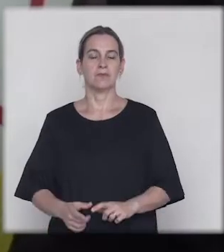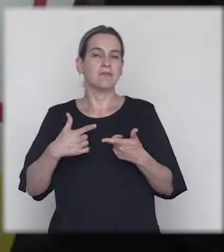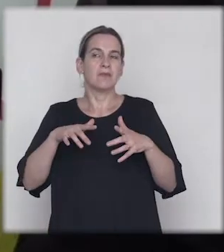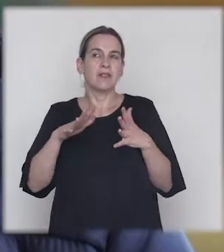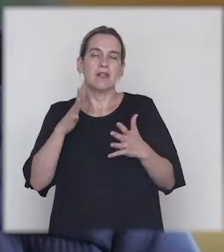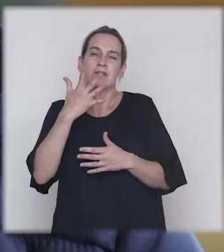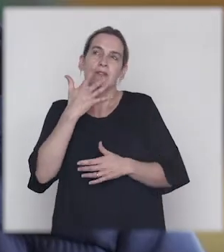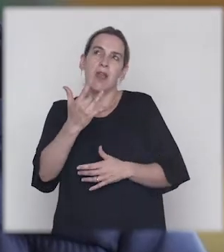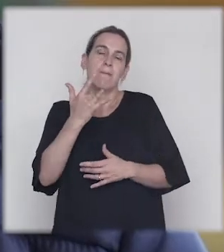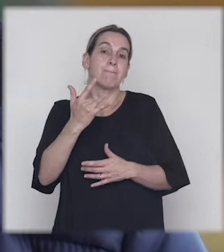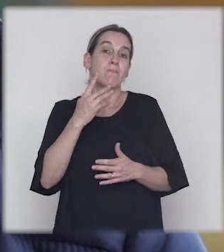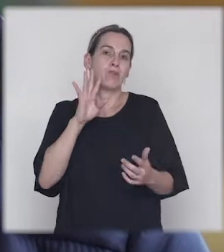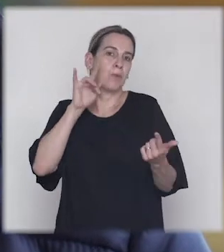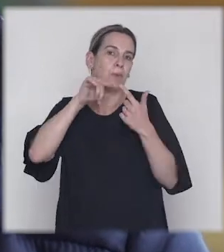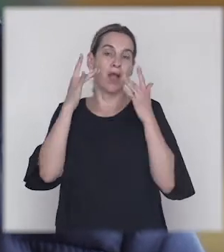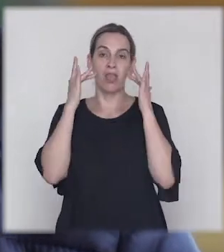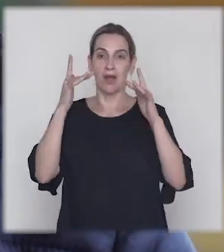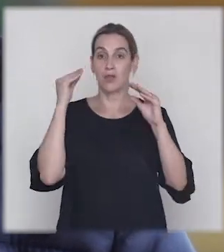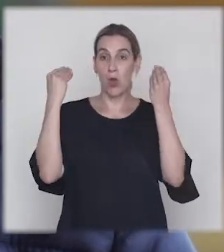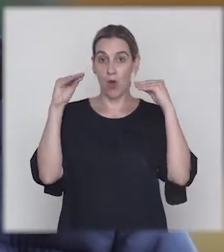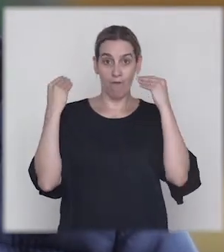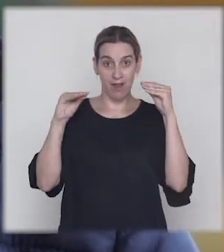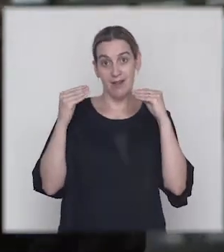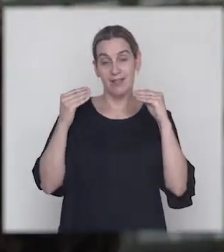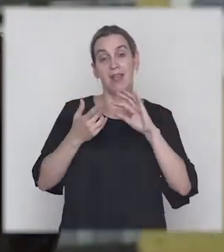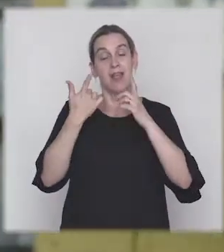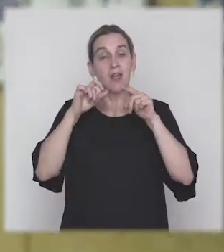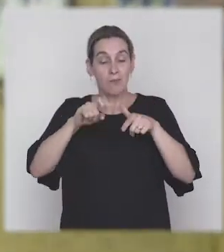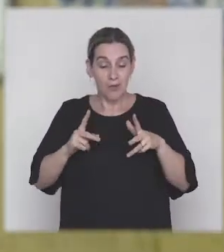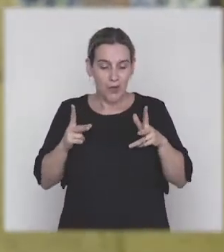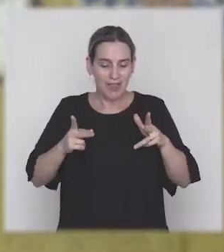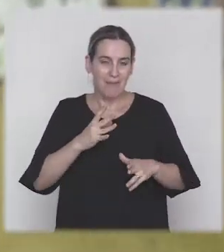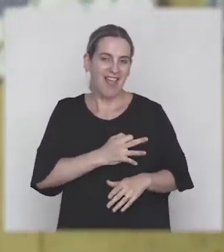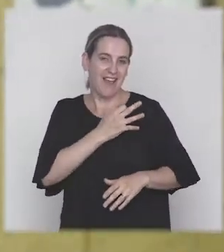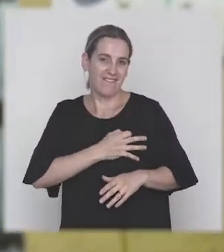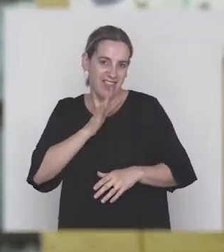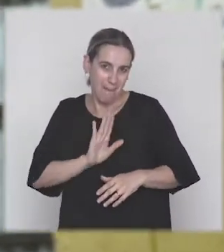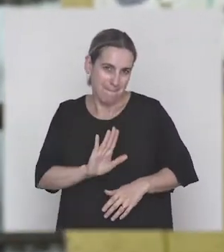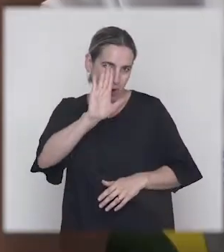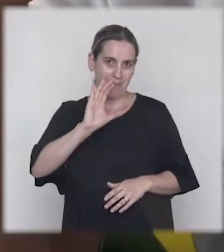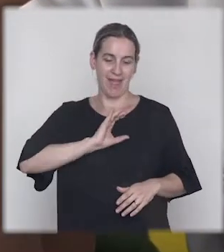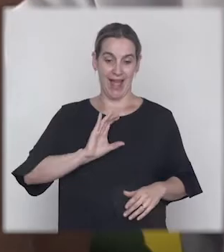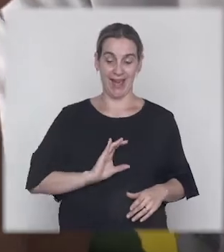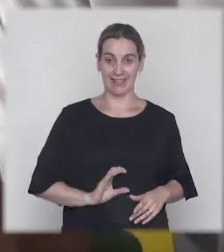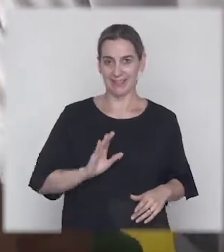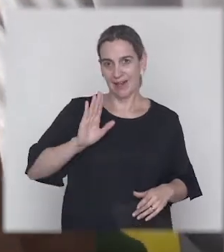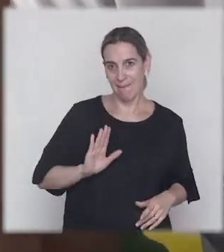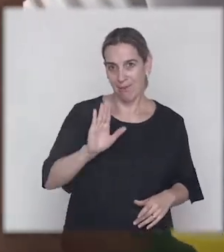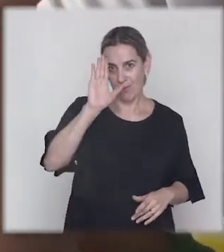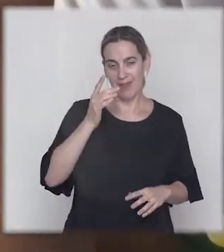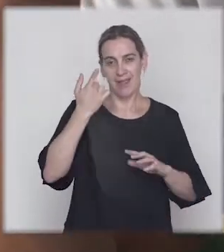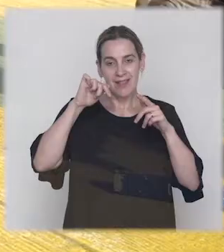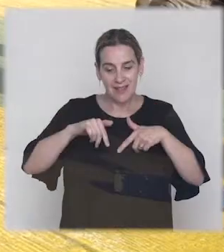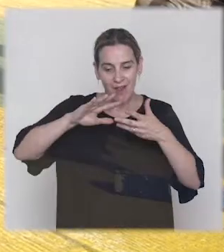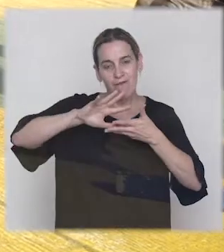Es un hermoso desafío trabajar en educación con los adolescentes, porque es una etapa de la vida bien particular, con sus características, y que